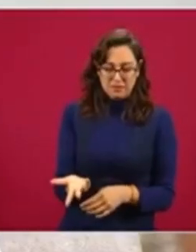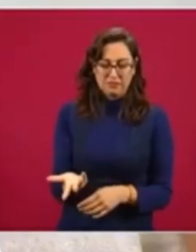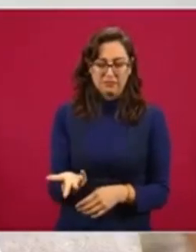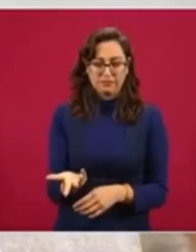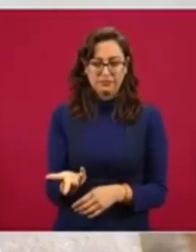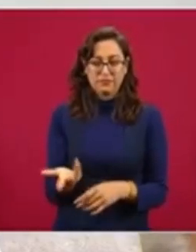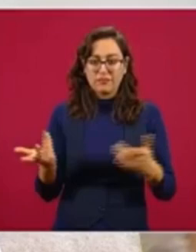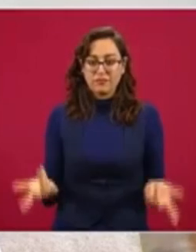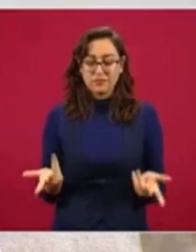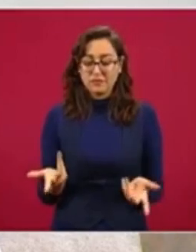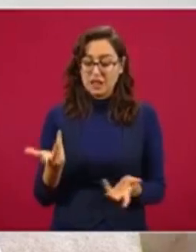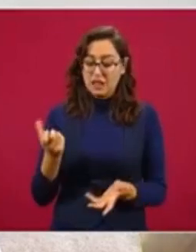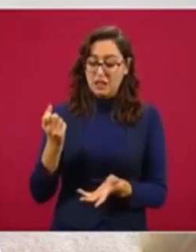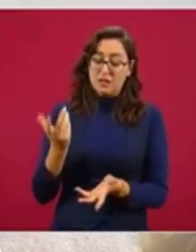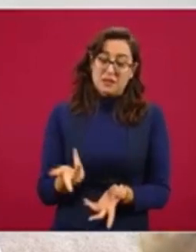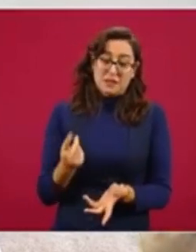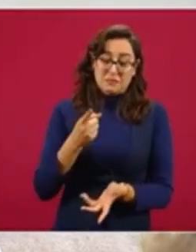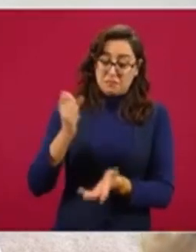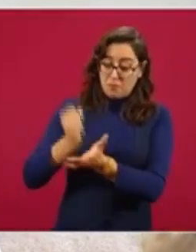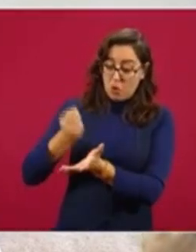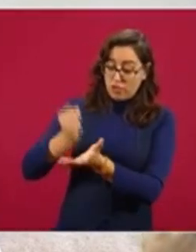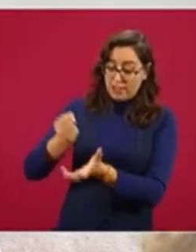vino nuevo en botellas viejas.